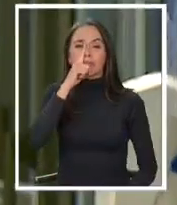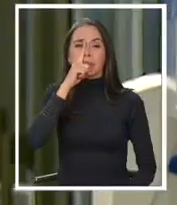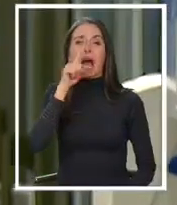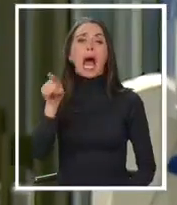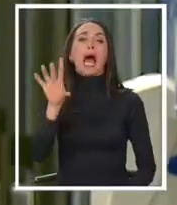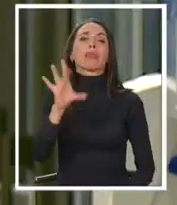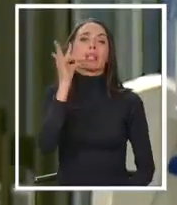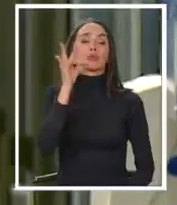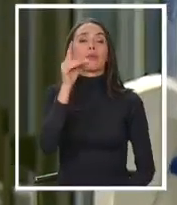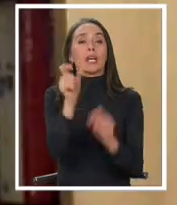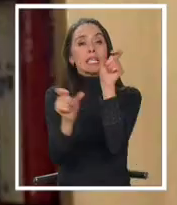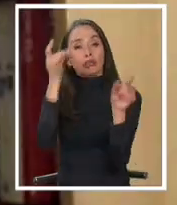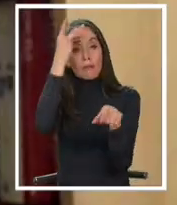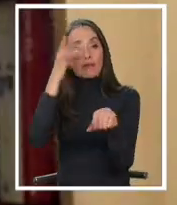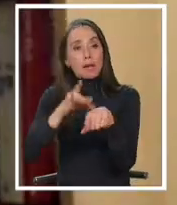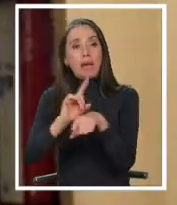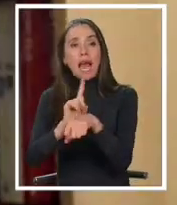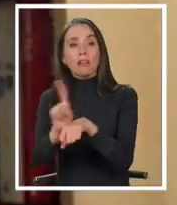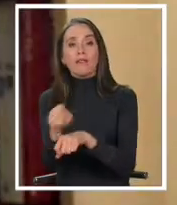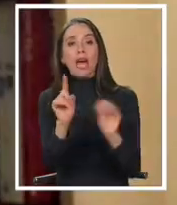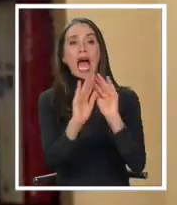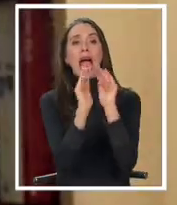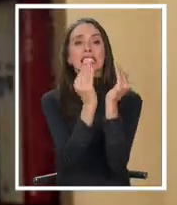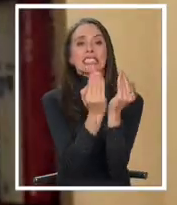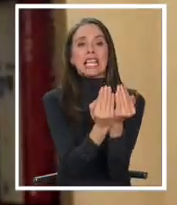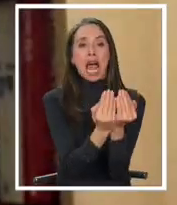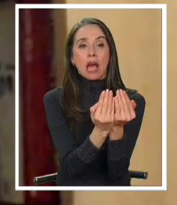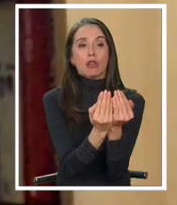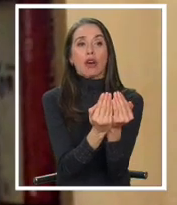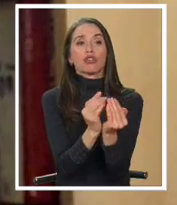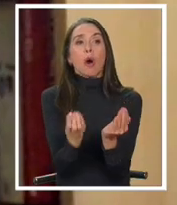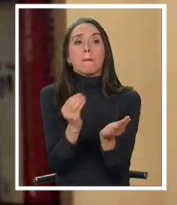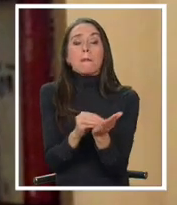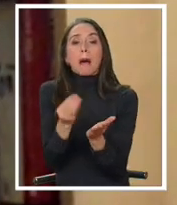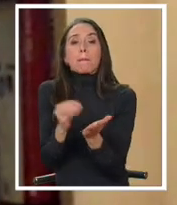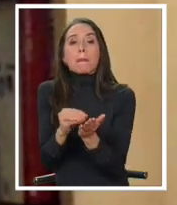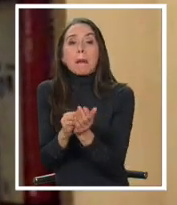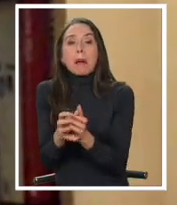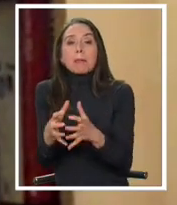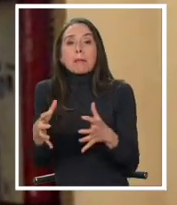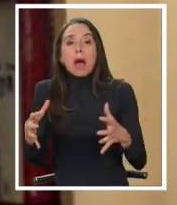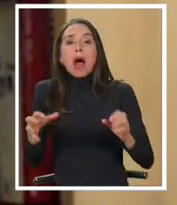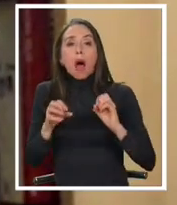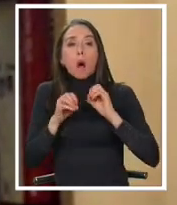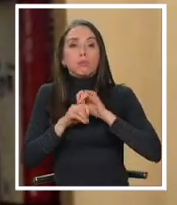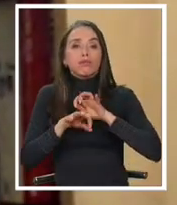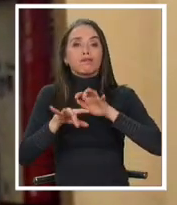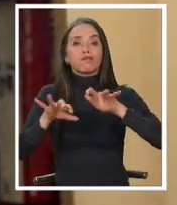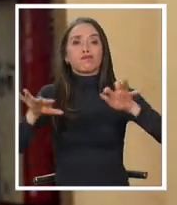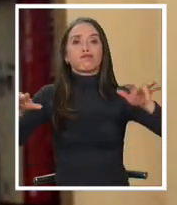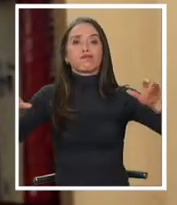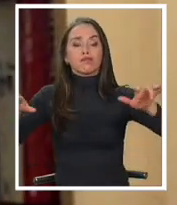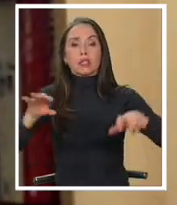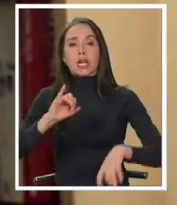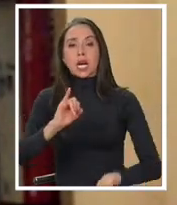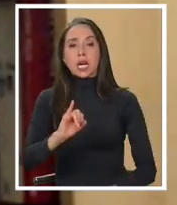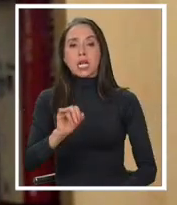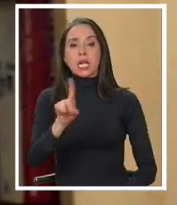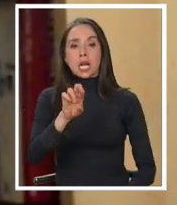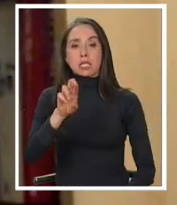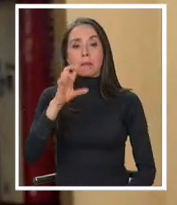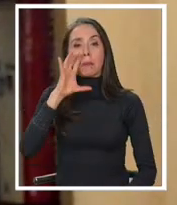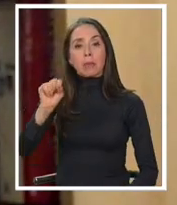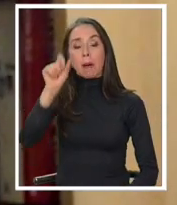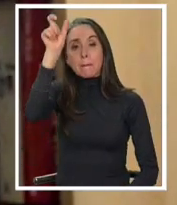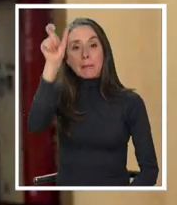Todos estos pacientes tienen que ser aislados inmediatamente para evitar que siga aumentando o se produzca un brote. El ISP detectó a esta